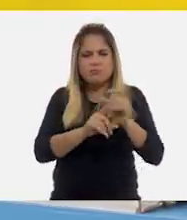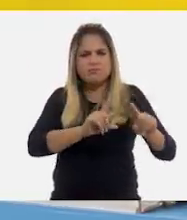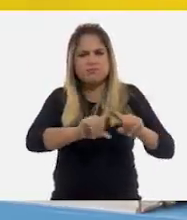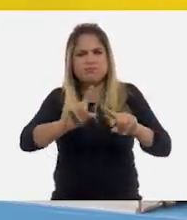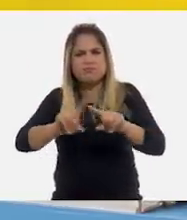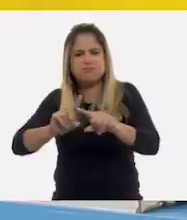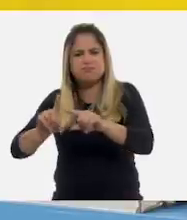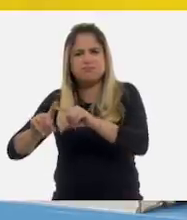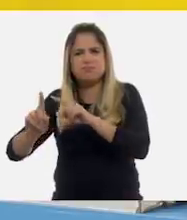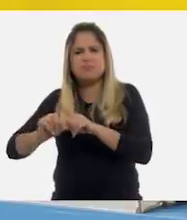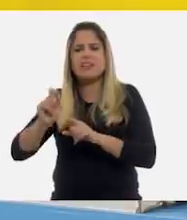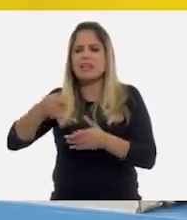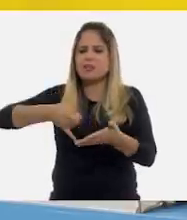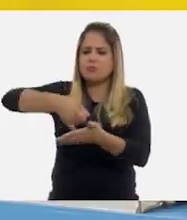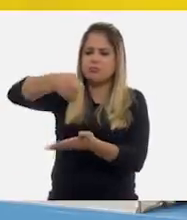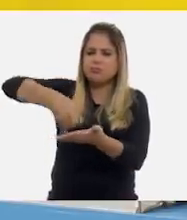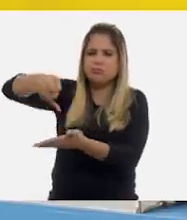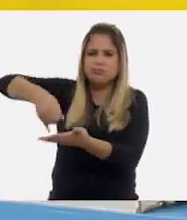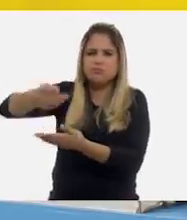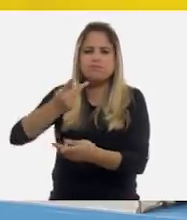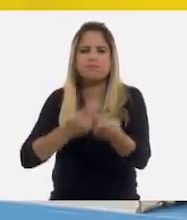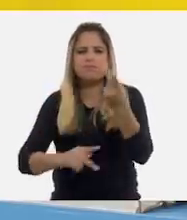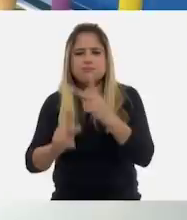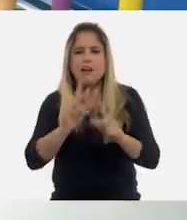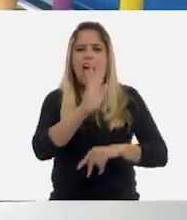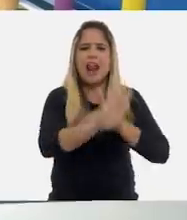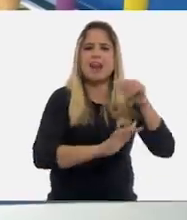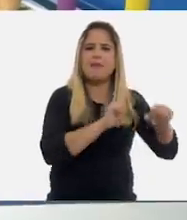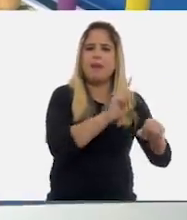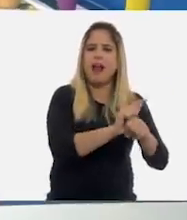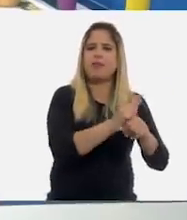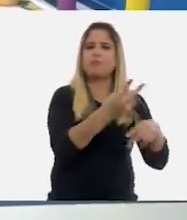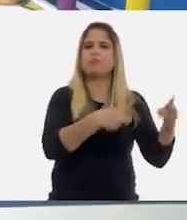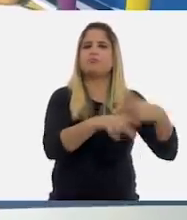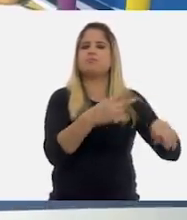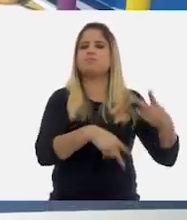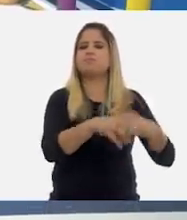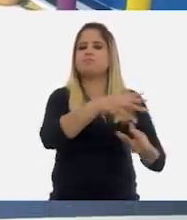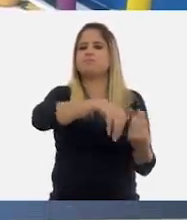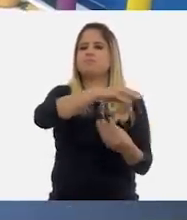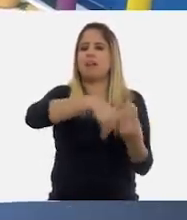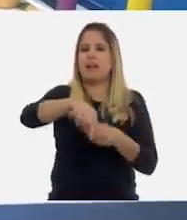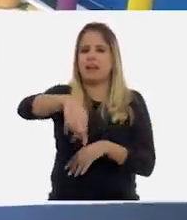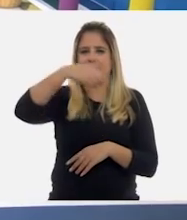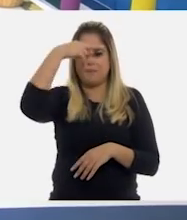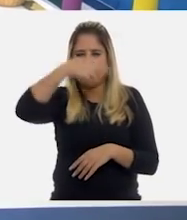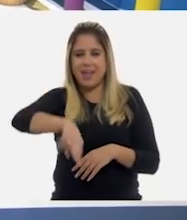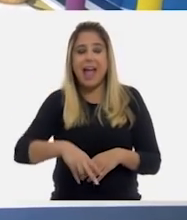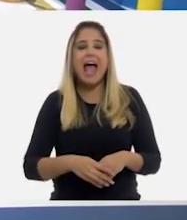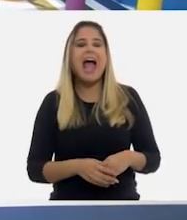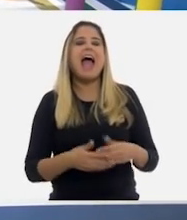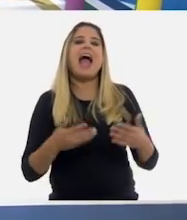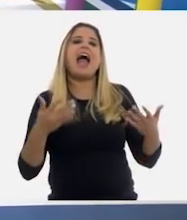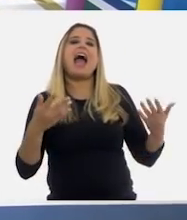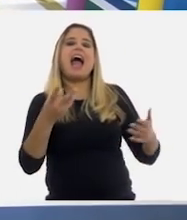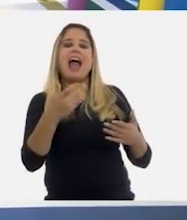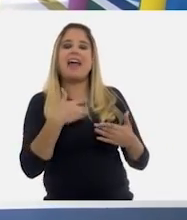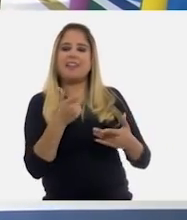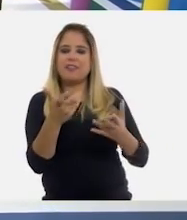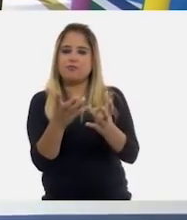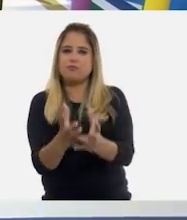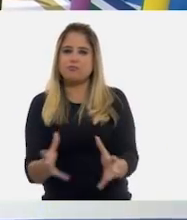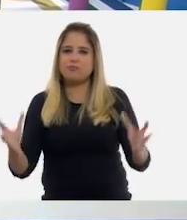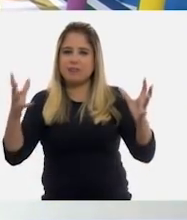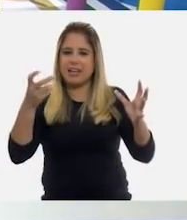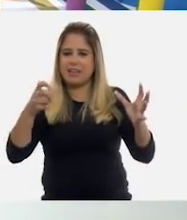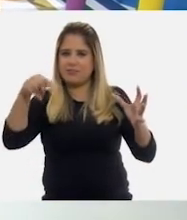los espacios agrícolas y ganaderos en México. Ah, por eso la canasta con esos productos, ¿verdad?